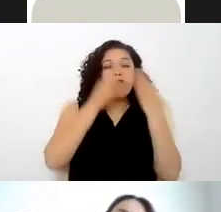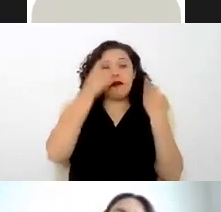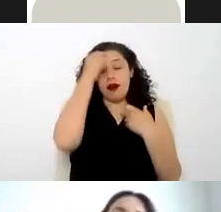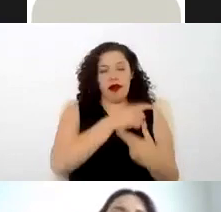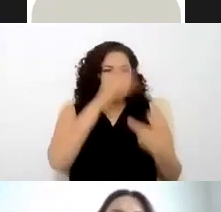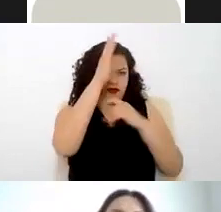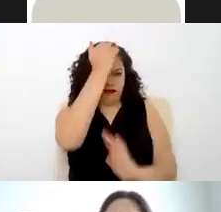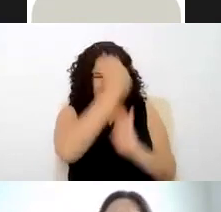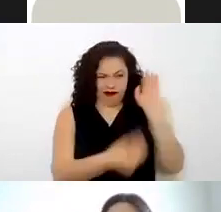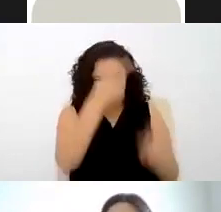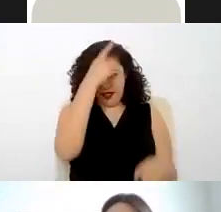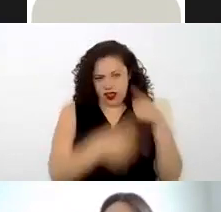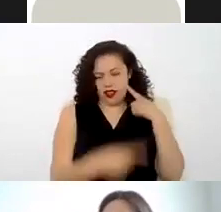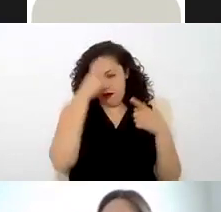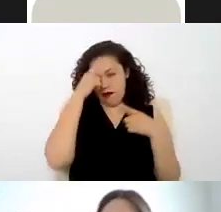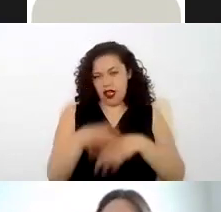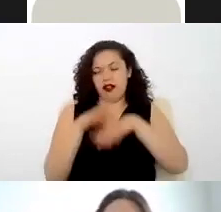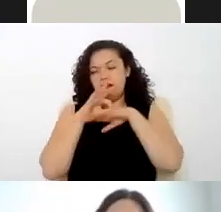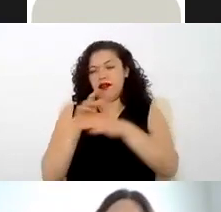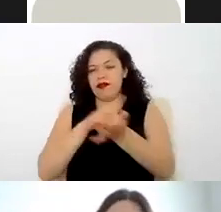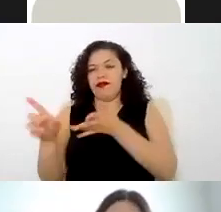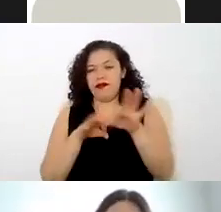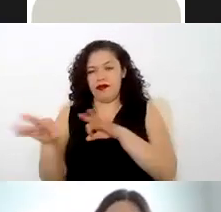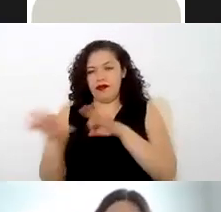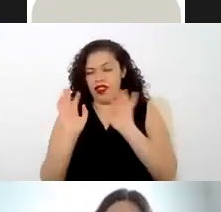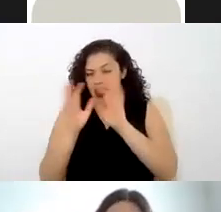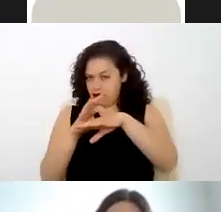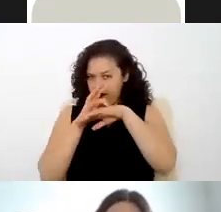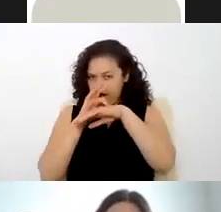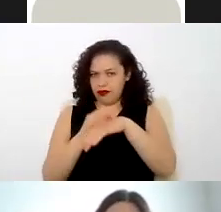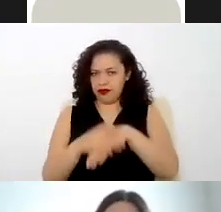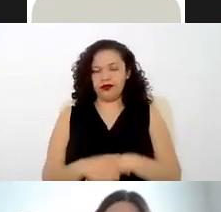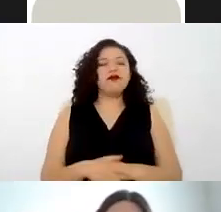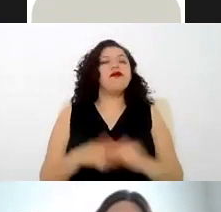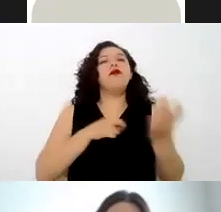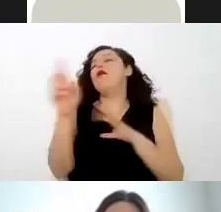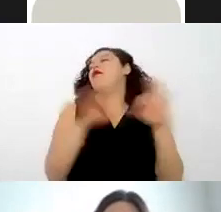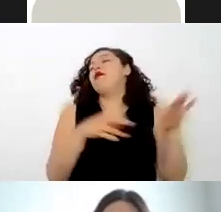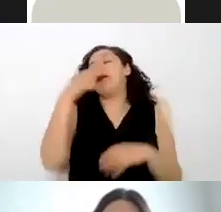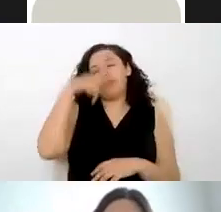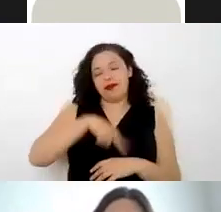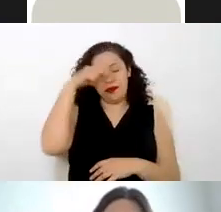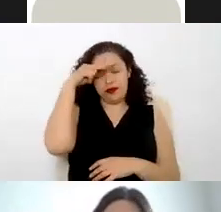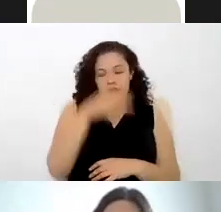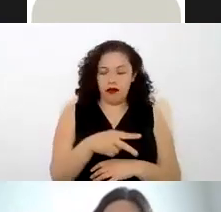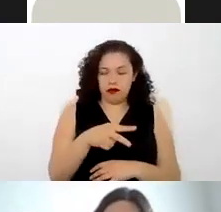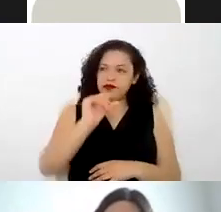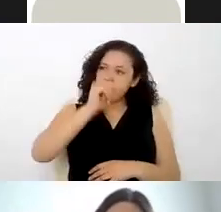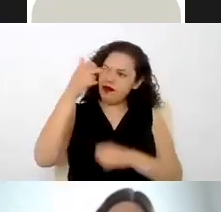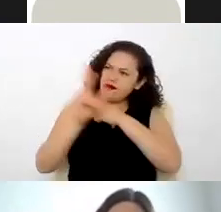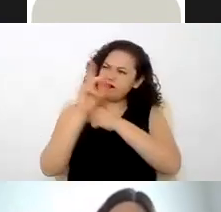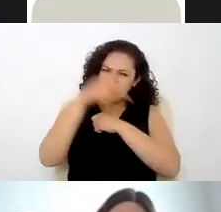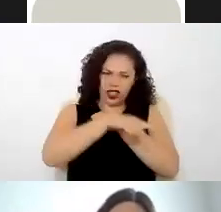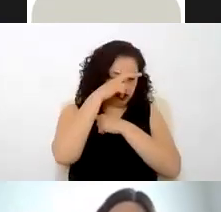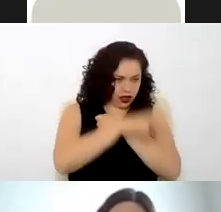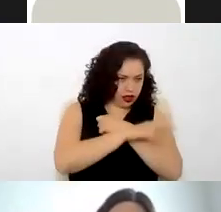materializa en el derecho laboral. En el derecho laboral mexicano vemos que justamente a diferencia de otros países tenemos